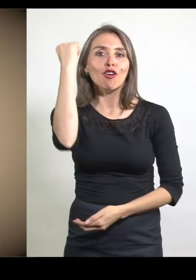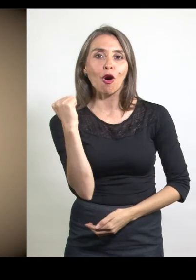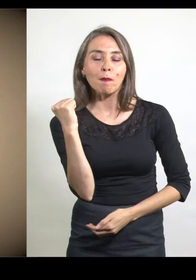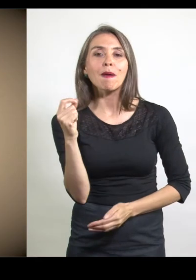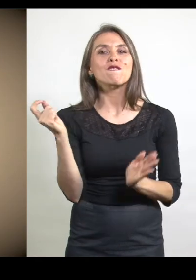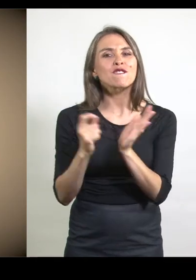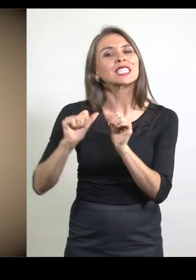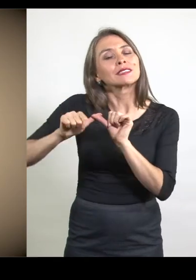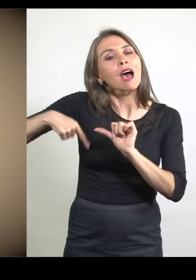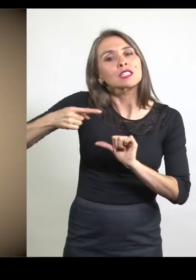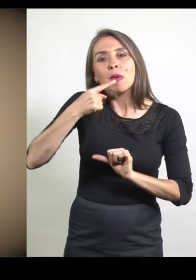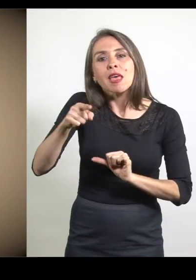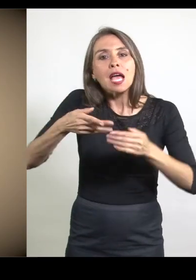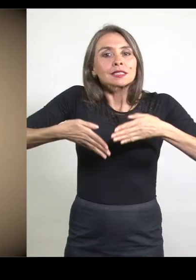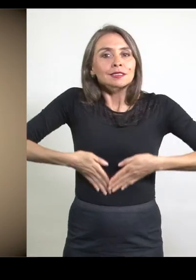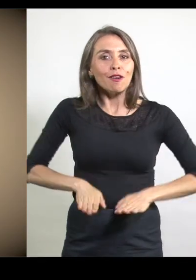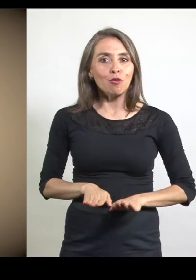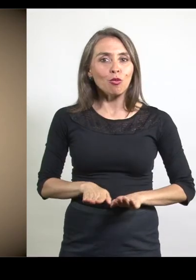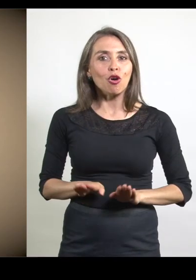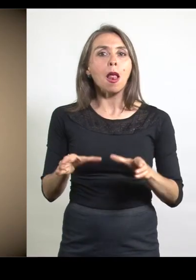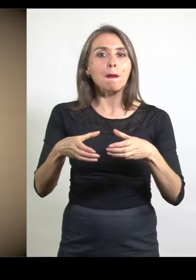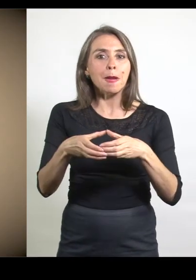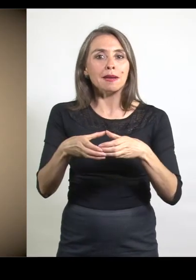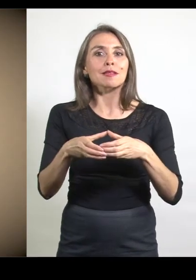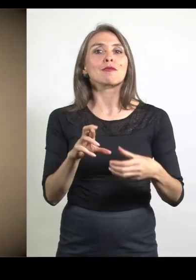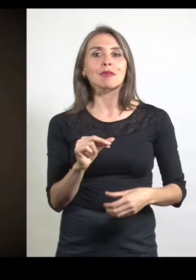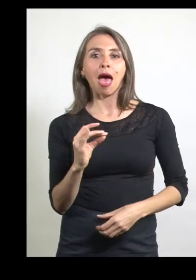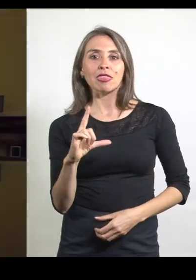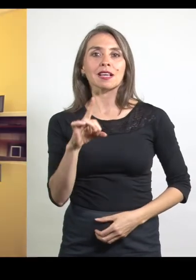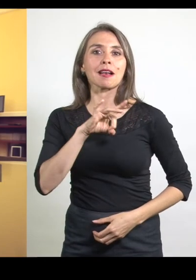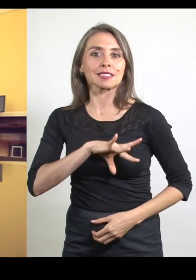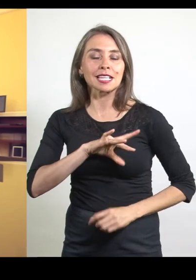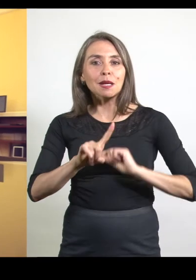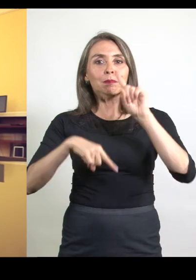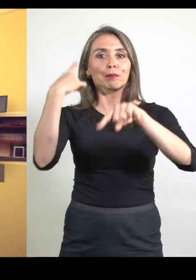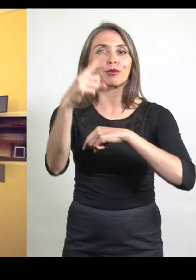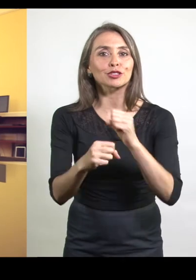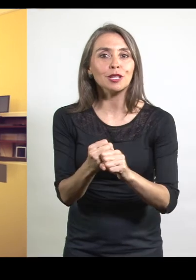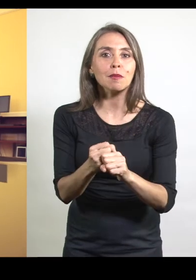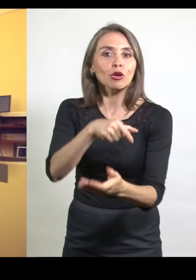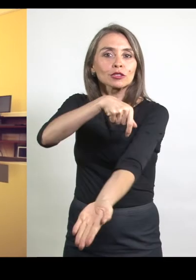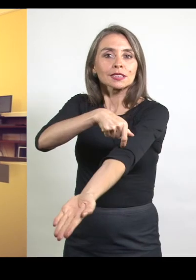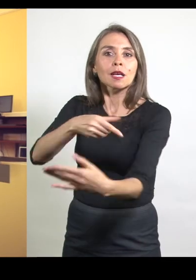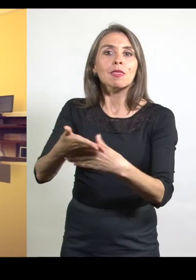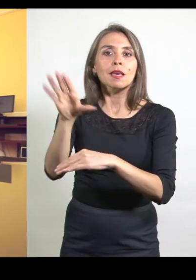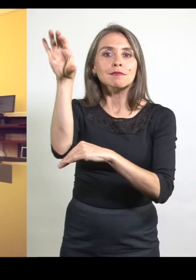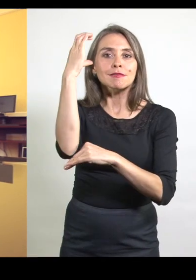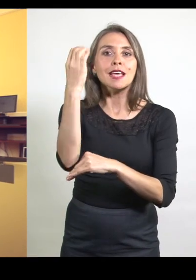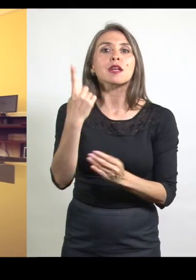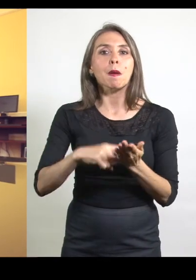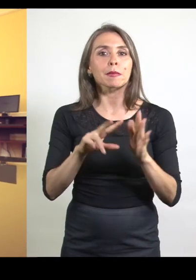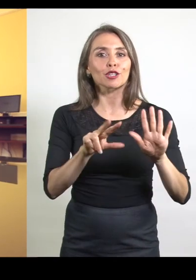fecha que tradicionalmente es considerada como fundacional del Partido Radical de Chile. Al año siguiente se instauró a la Serena y en el año